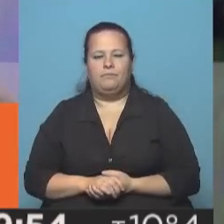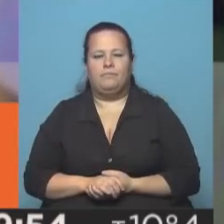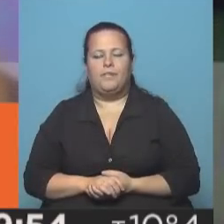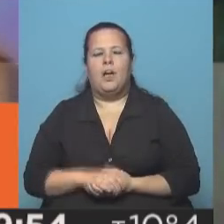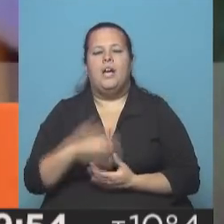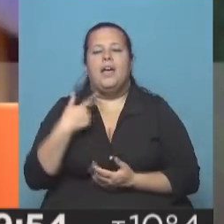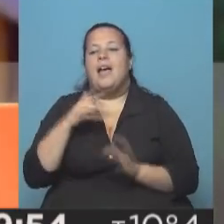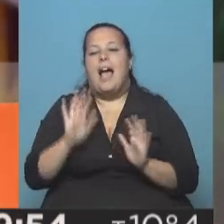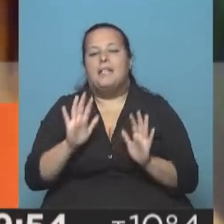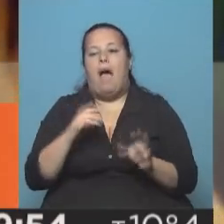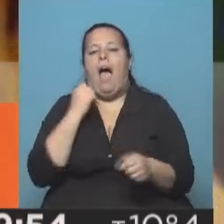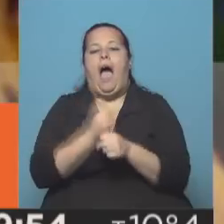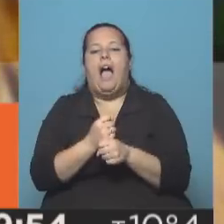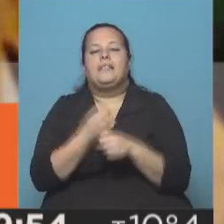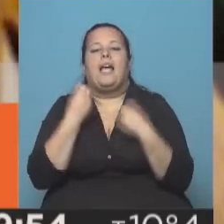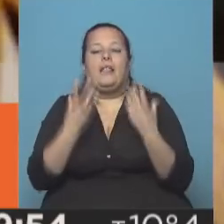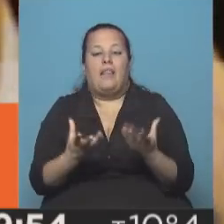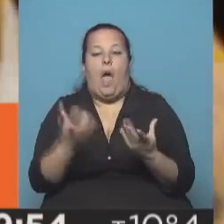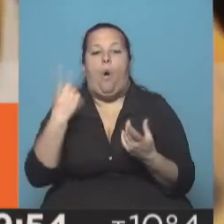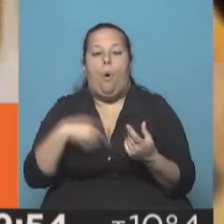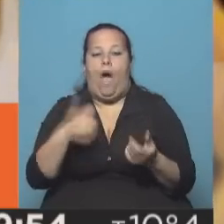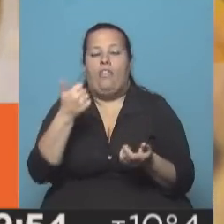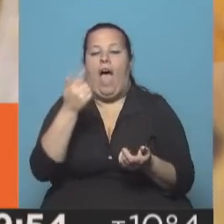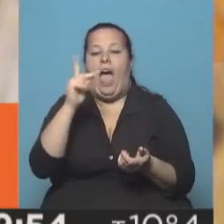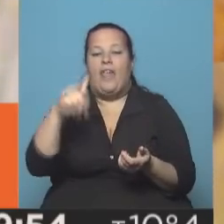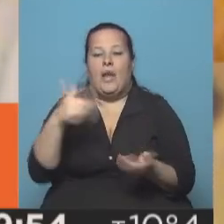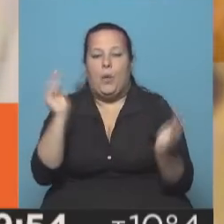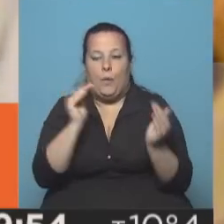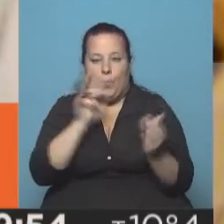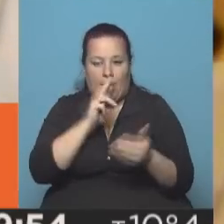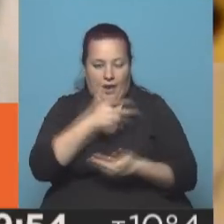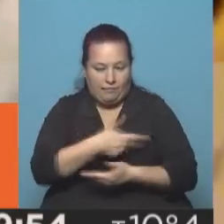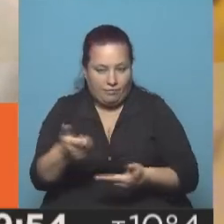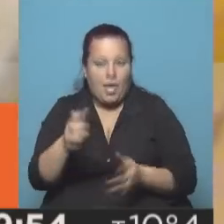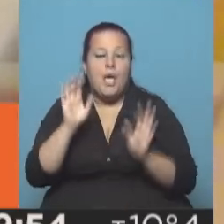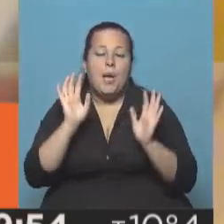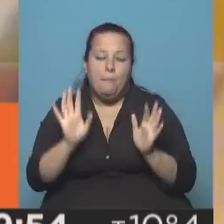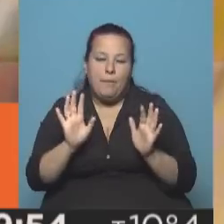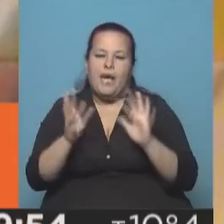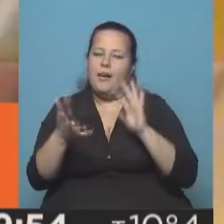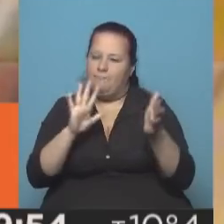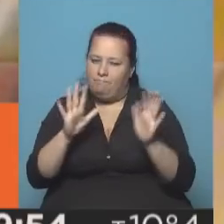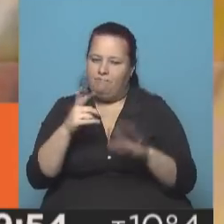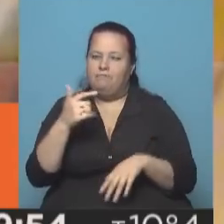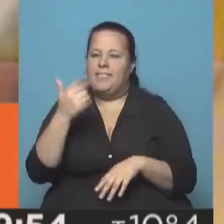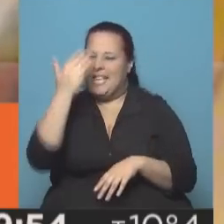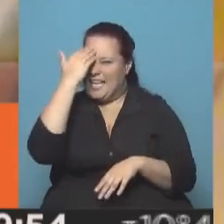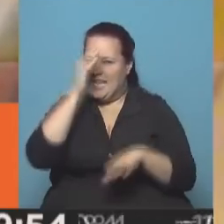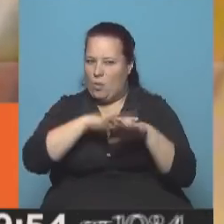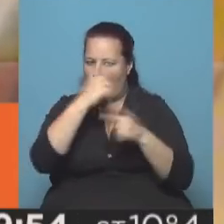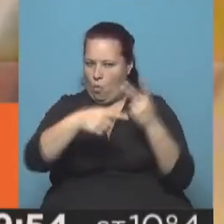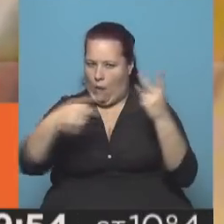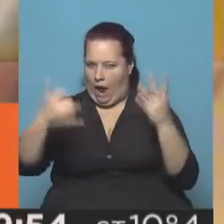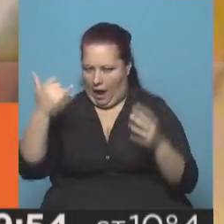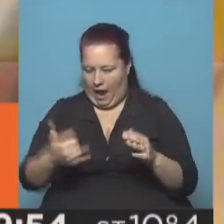Tenemos que esperar a ver qué es lo que pasa cuando le hagan el ADN a la bebé. Pero más o menos hay 15 sospechosos.